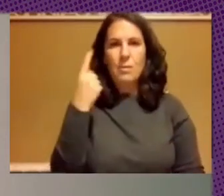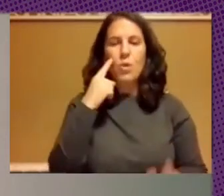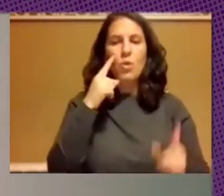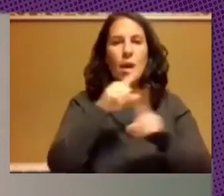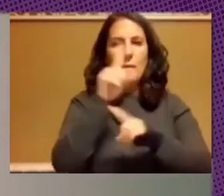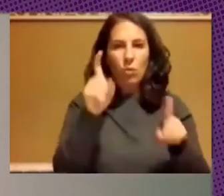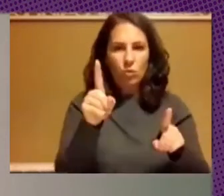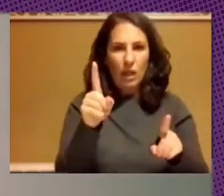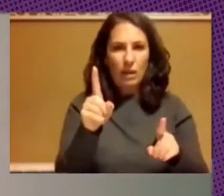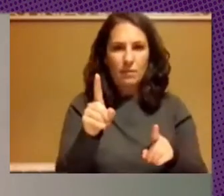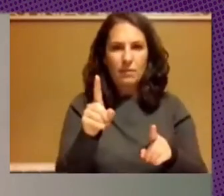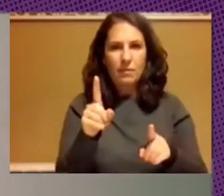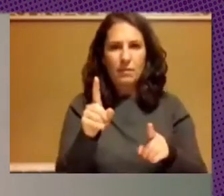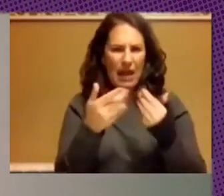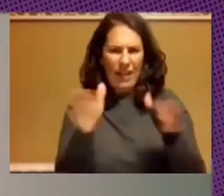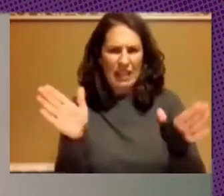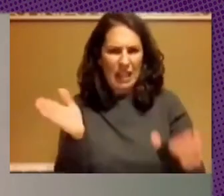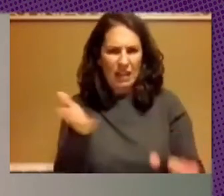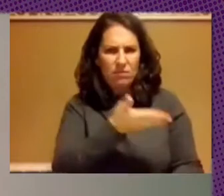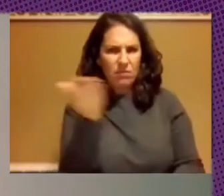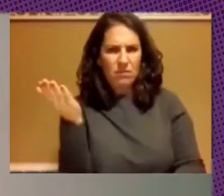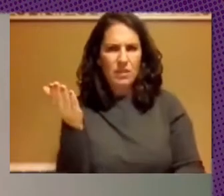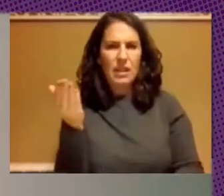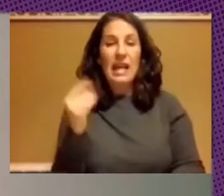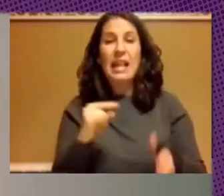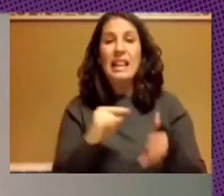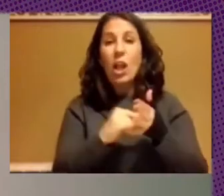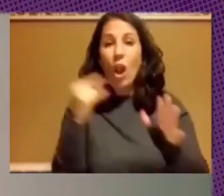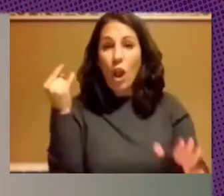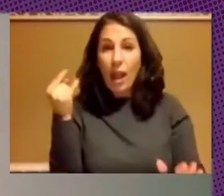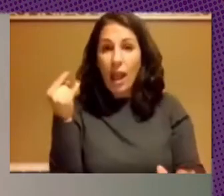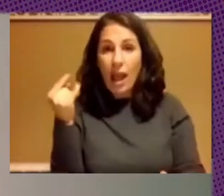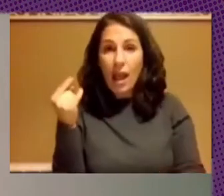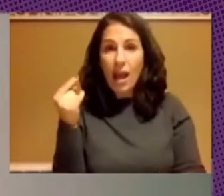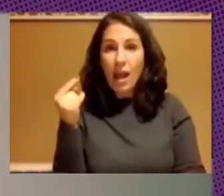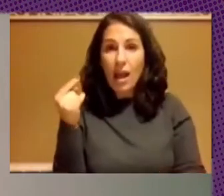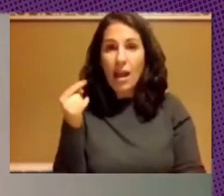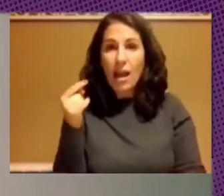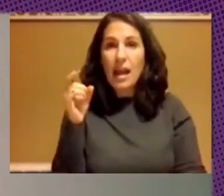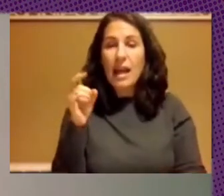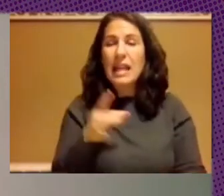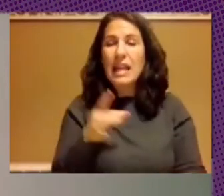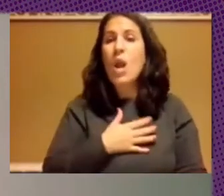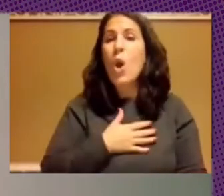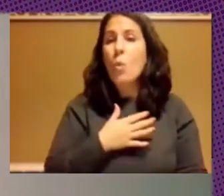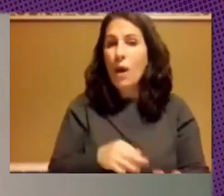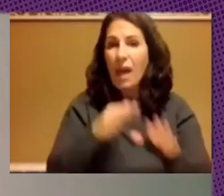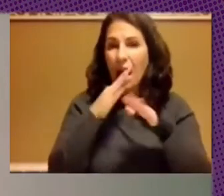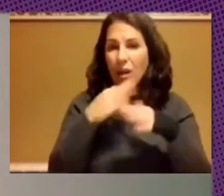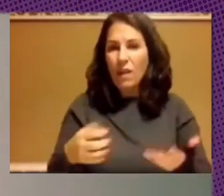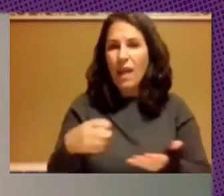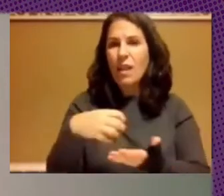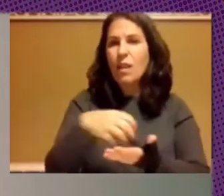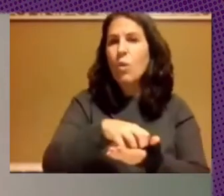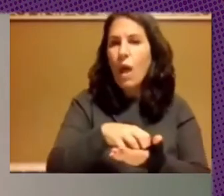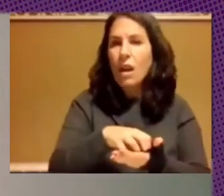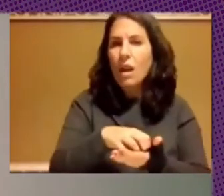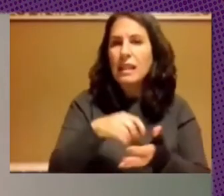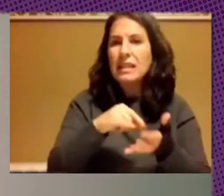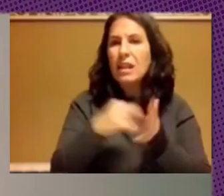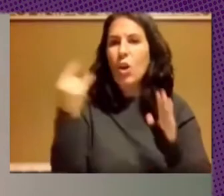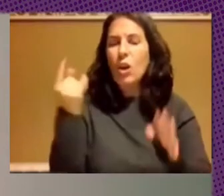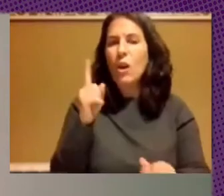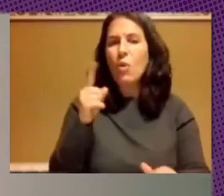y es una pregunta abierta a todos la tecnología quién puede dudar hoy en día que la tecnología no es un actor